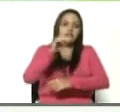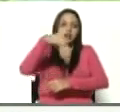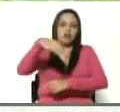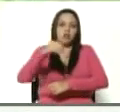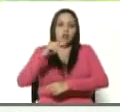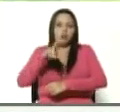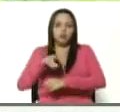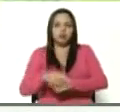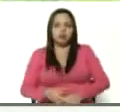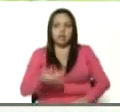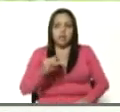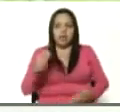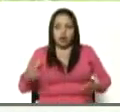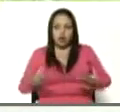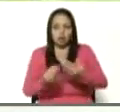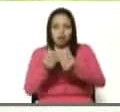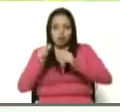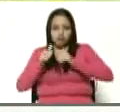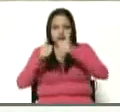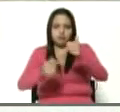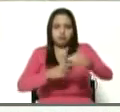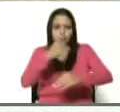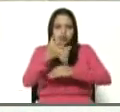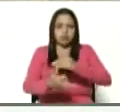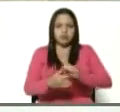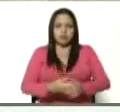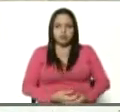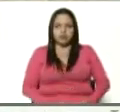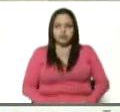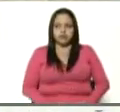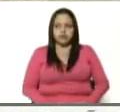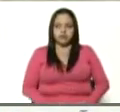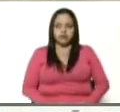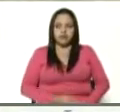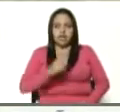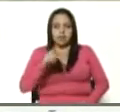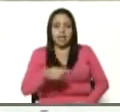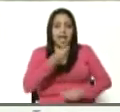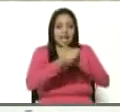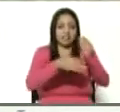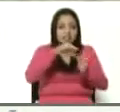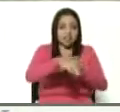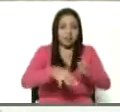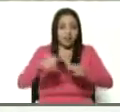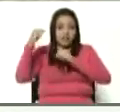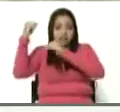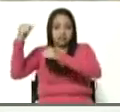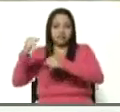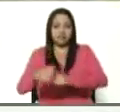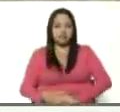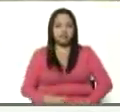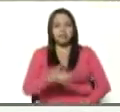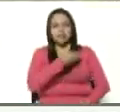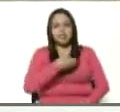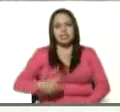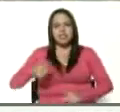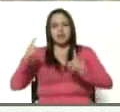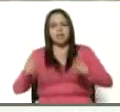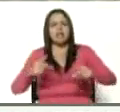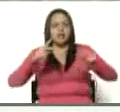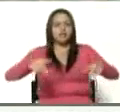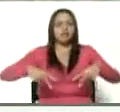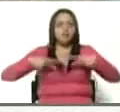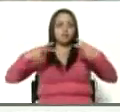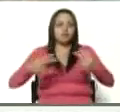comienzo de este proyecto y bueno, producir es vencer, presidente. Presidente, también se están rehabilitando